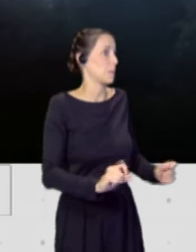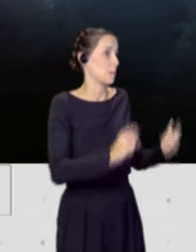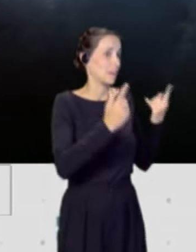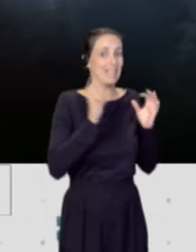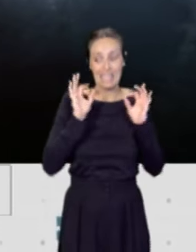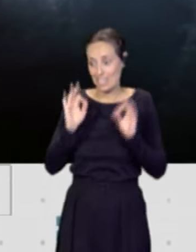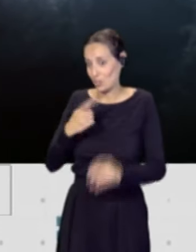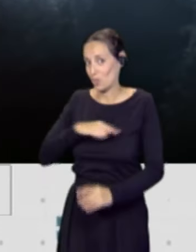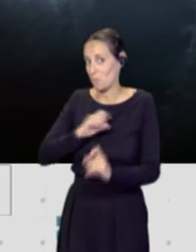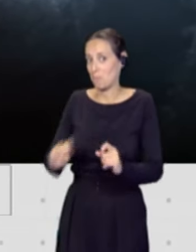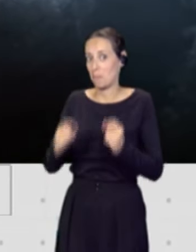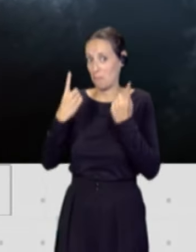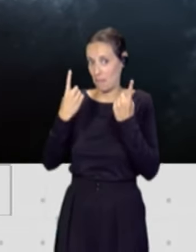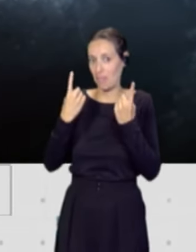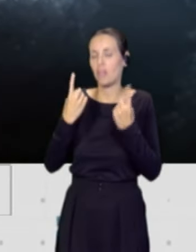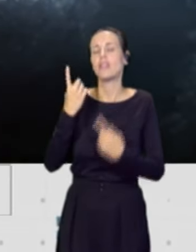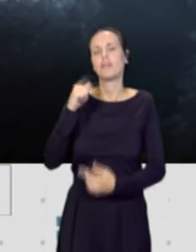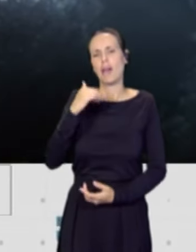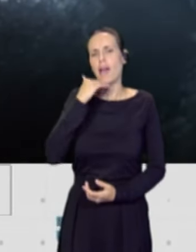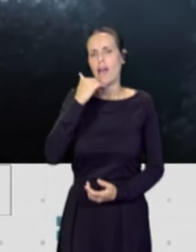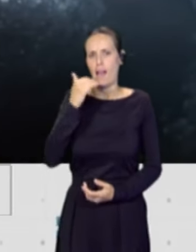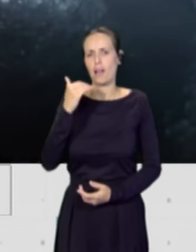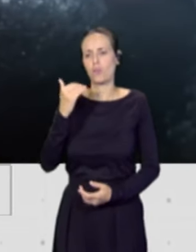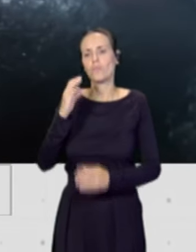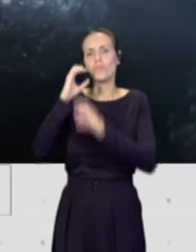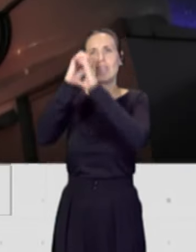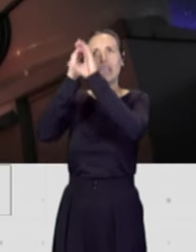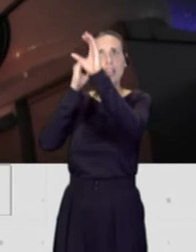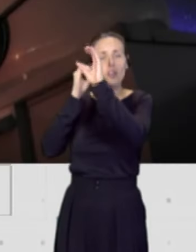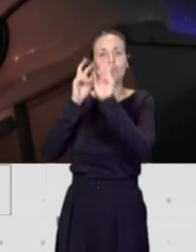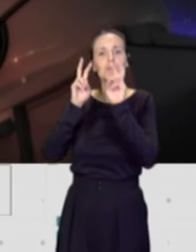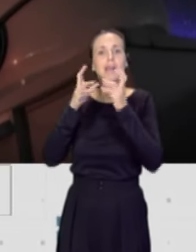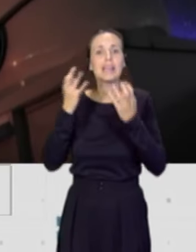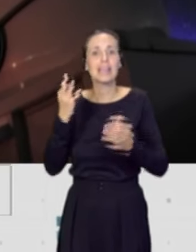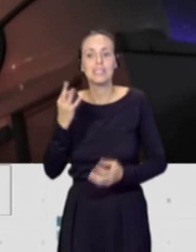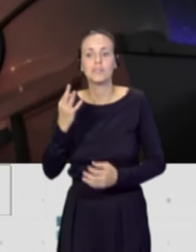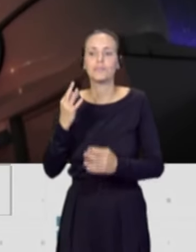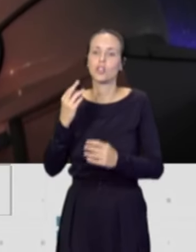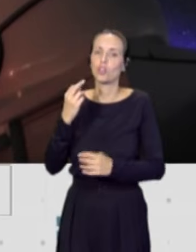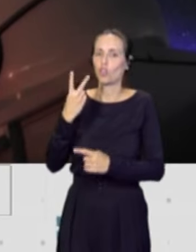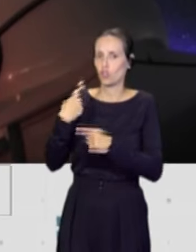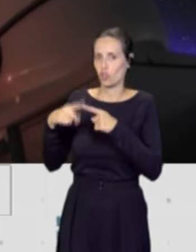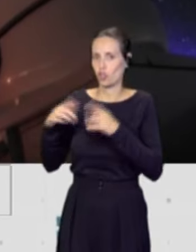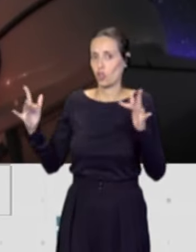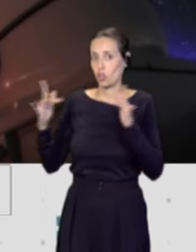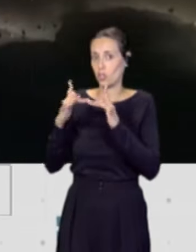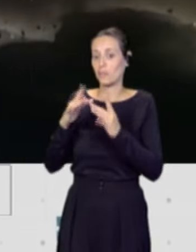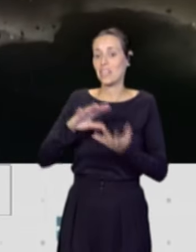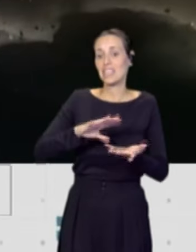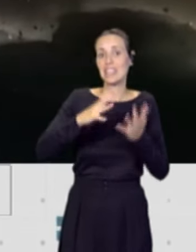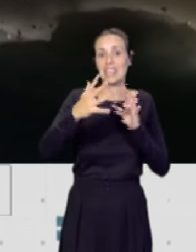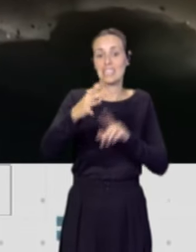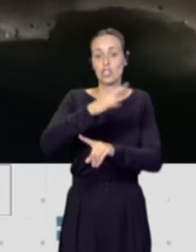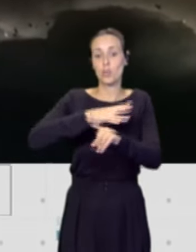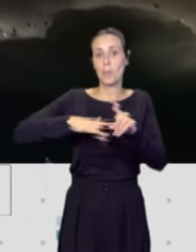pioneros. Hay otra implicación también importantísima con los telescopios que es la conexión con dos cosas, la transición medioambiental, los